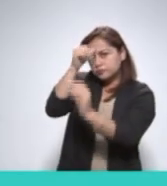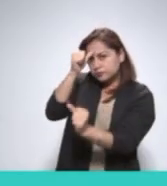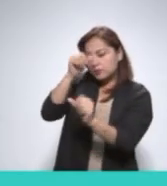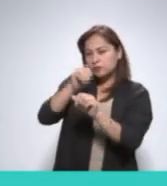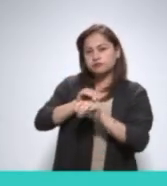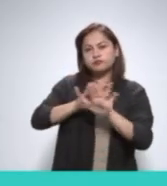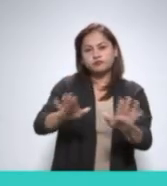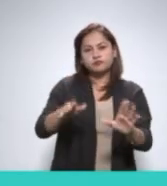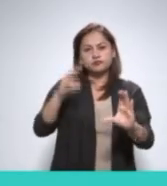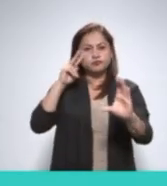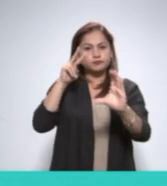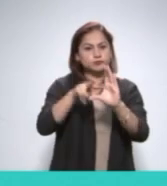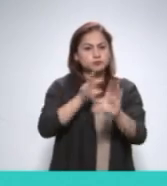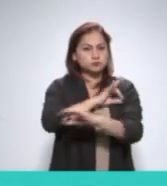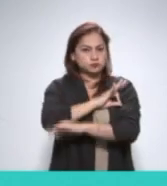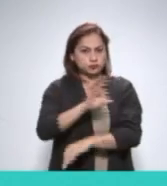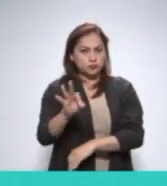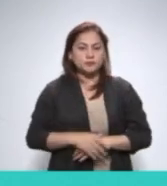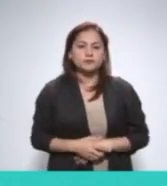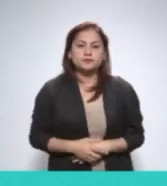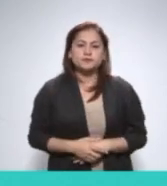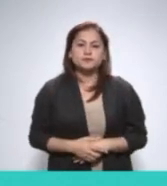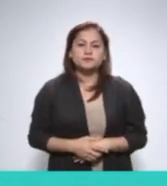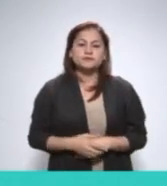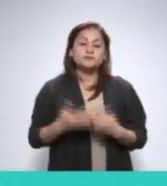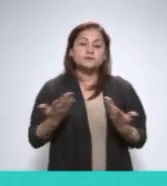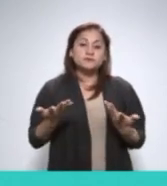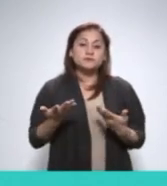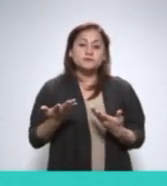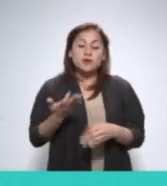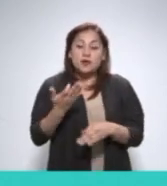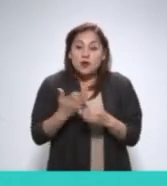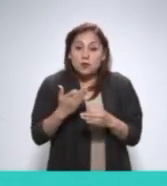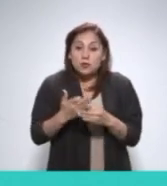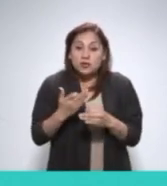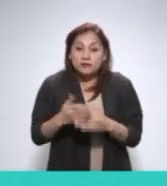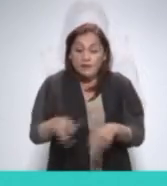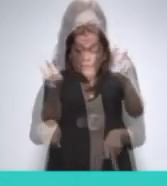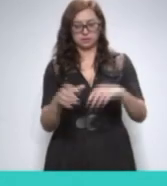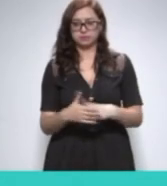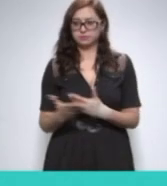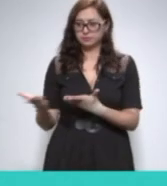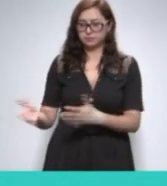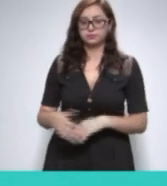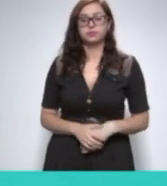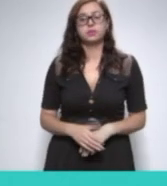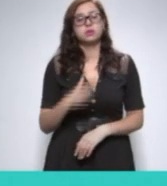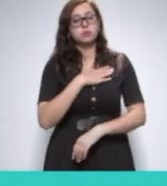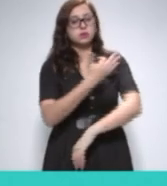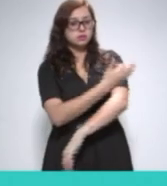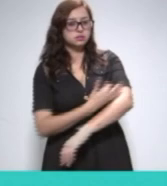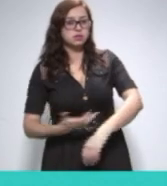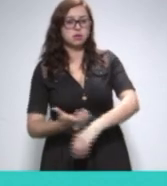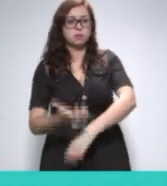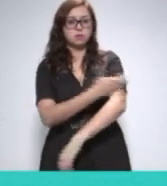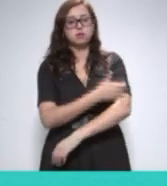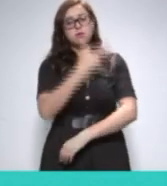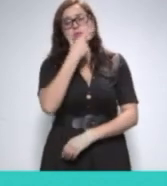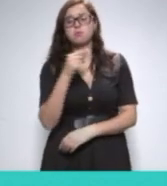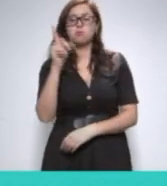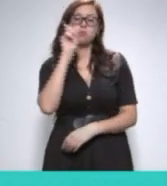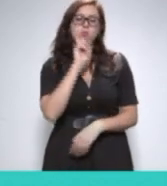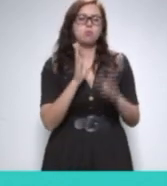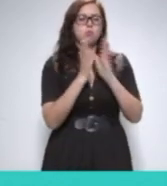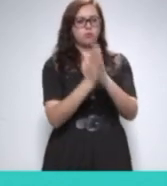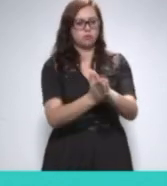consideró que, con el fin de brindar certeza jurídica a la particular, la Secretaría de Hacienda debe emitir, por conducto de su Comité de Transparencia, una